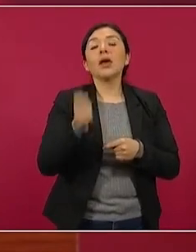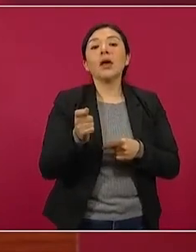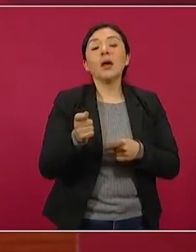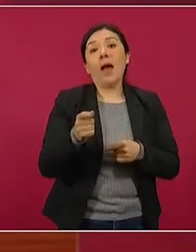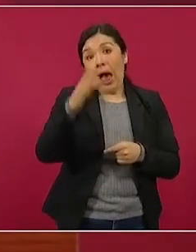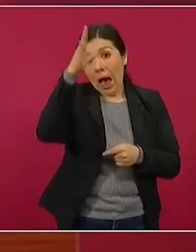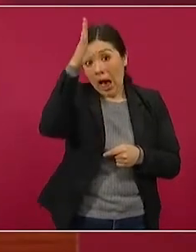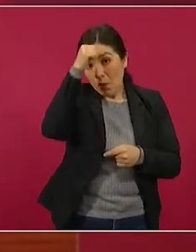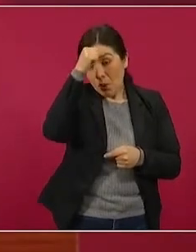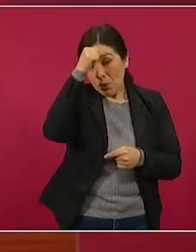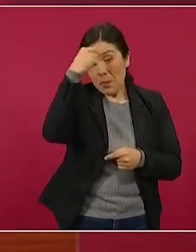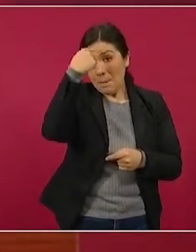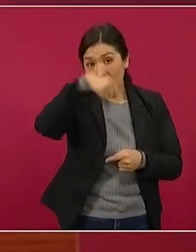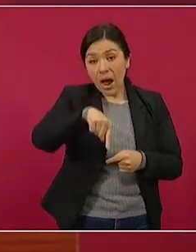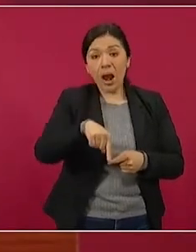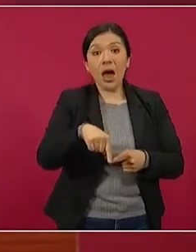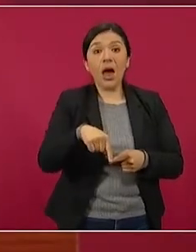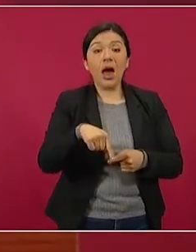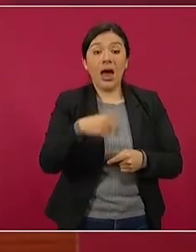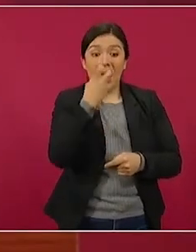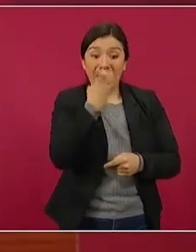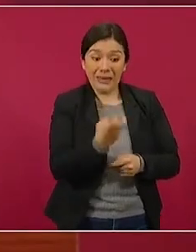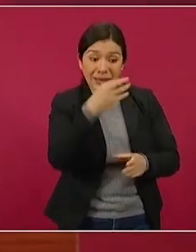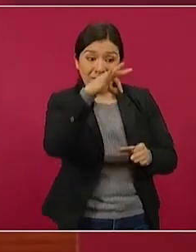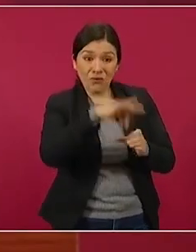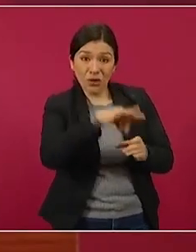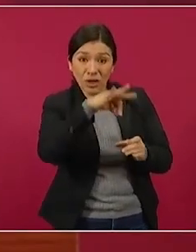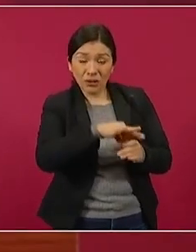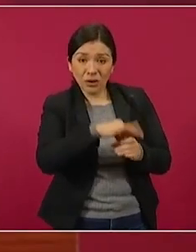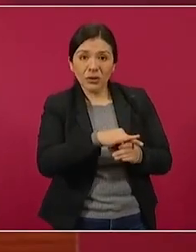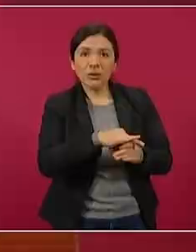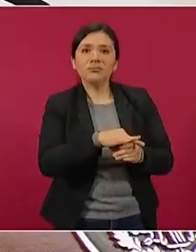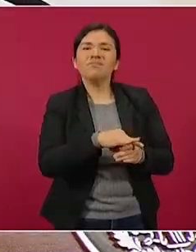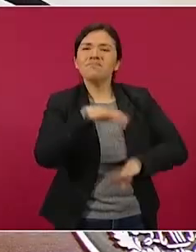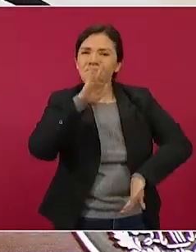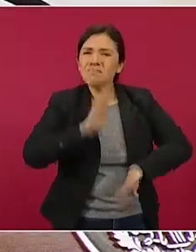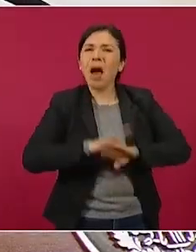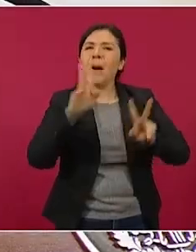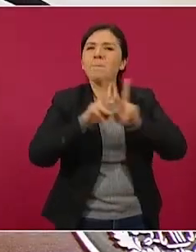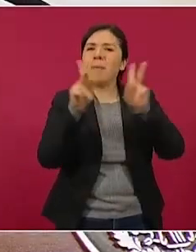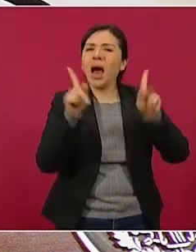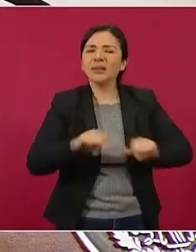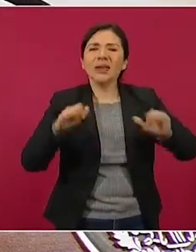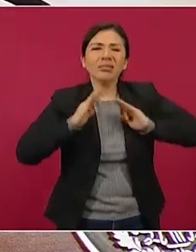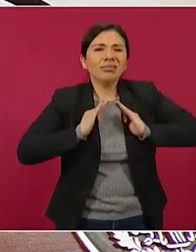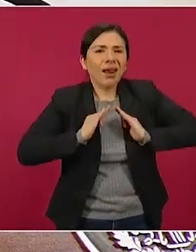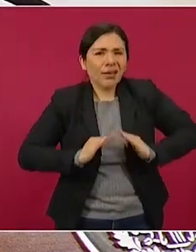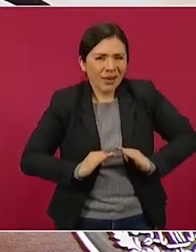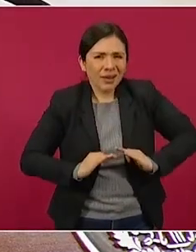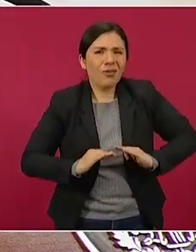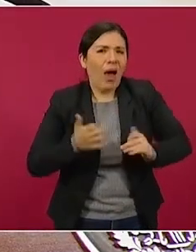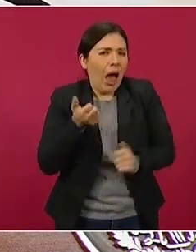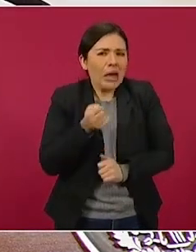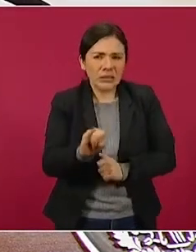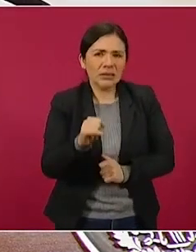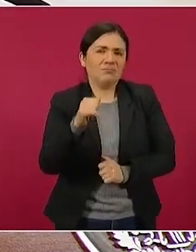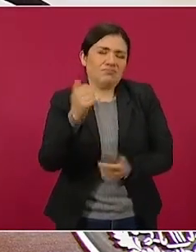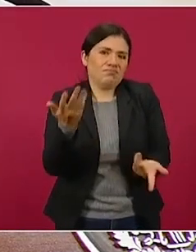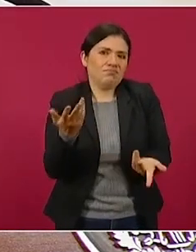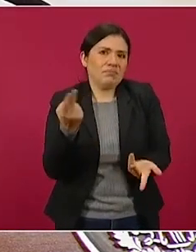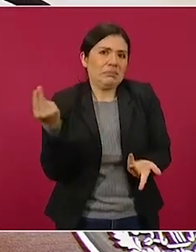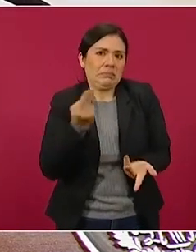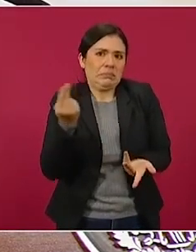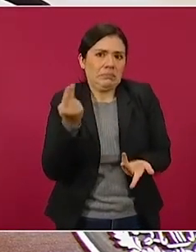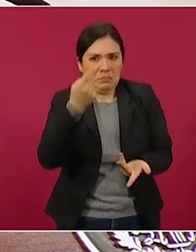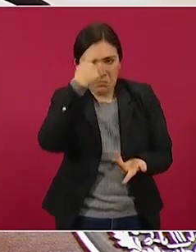haya unas elecciones en completa paz y tranquilidad, como así lo desean